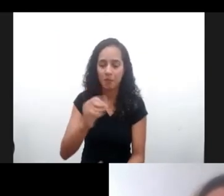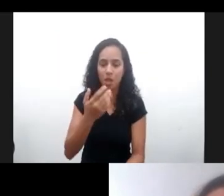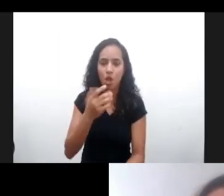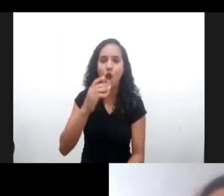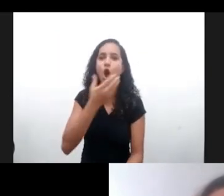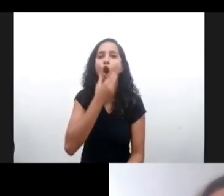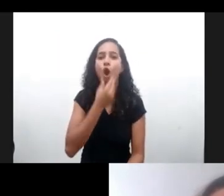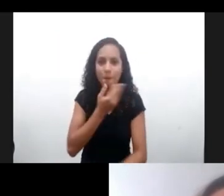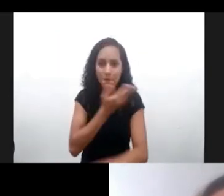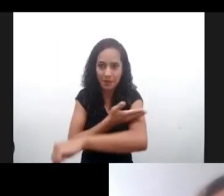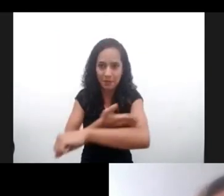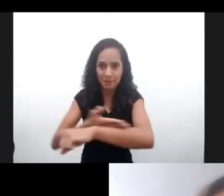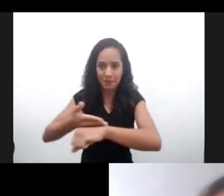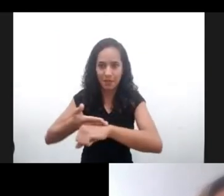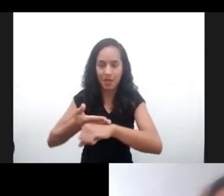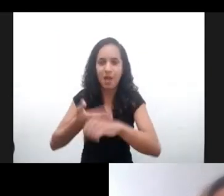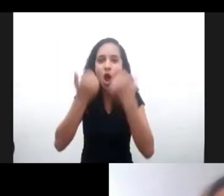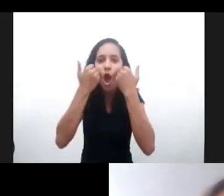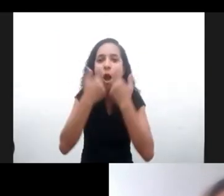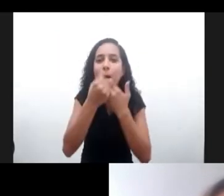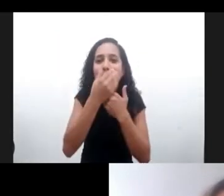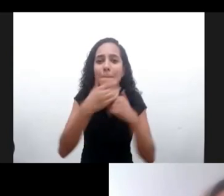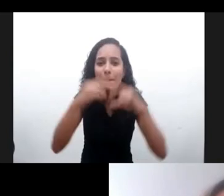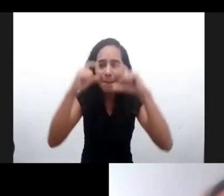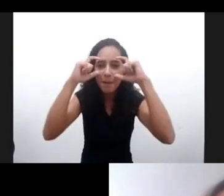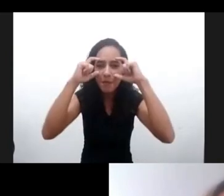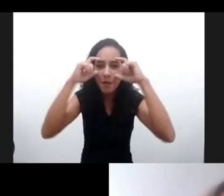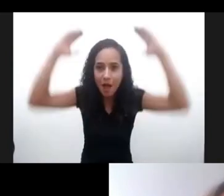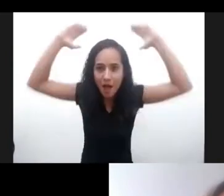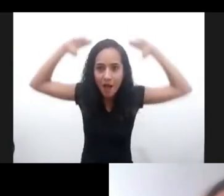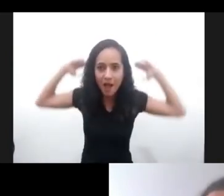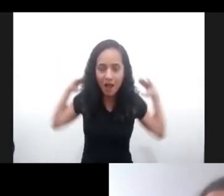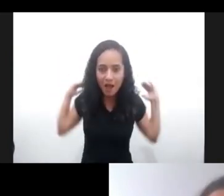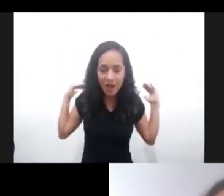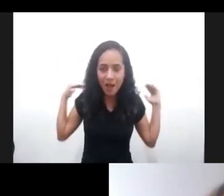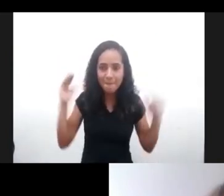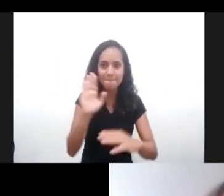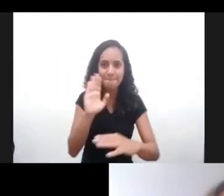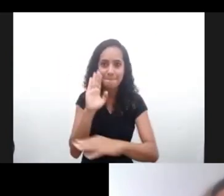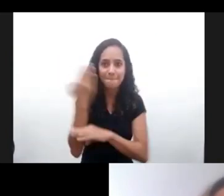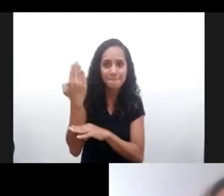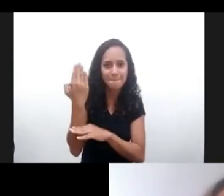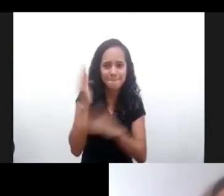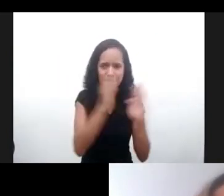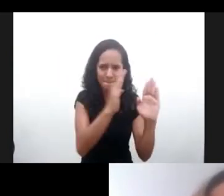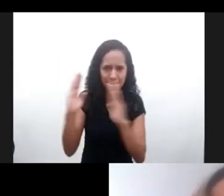blanco. Estoy haciendo mi audiodescripción. Llevo barba, gafas y detrás de mí hay una estantería de madera.